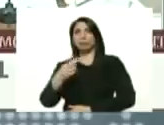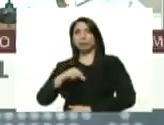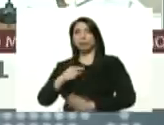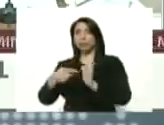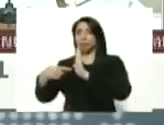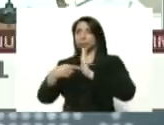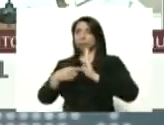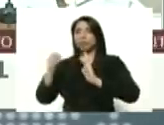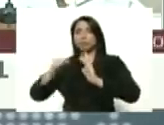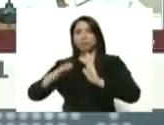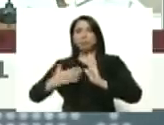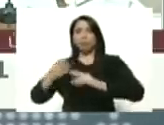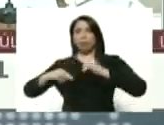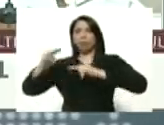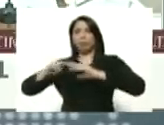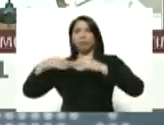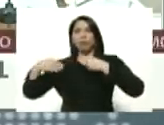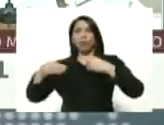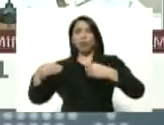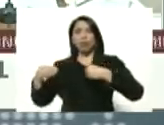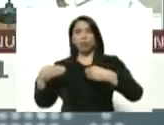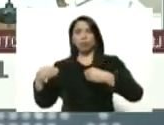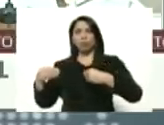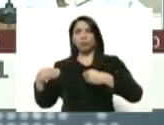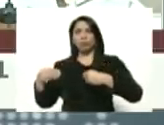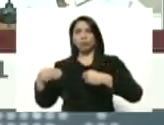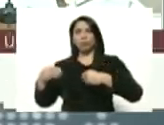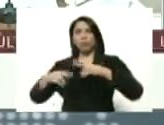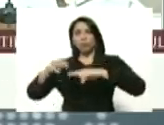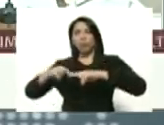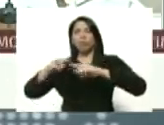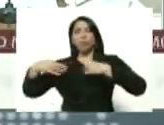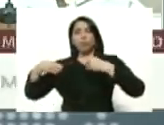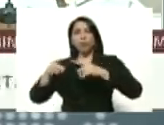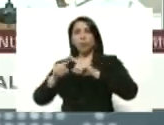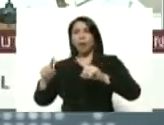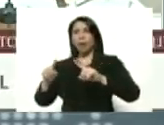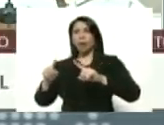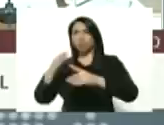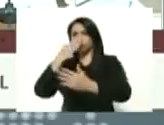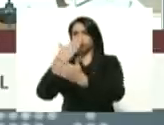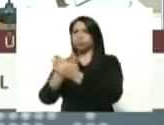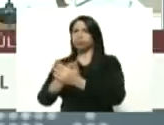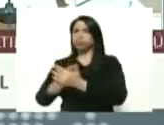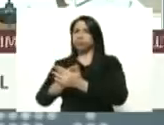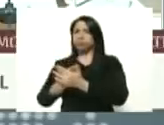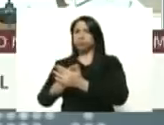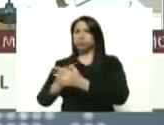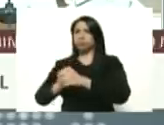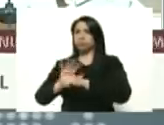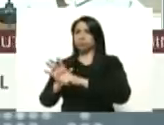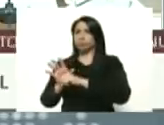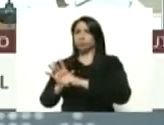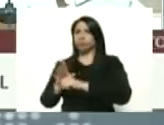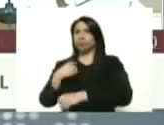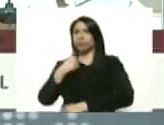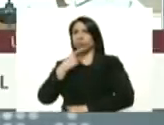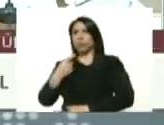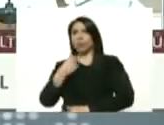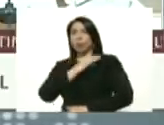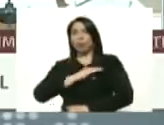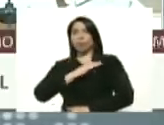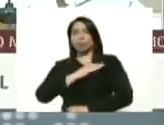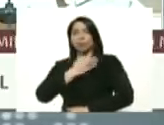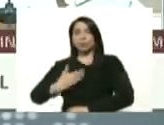demostrado que se puede construir un modelo un modelo para enfrentarla por eso le digo a la comisión